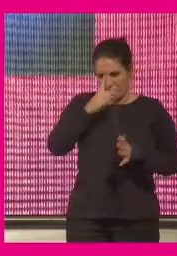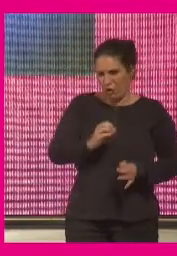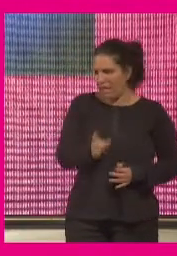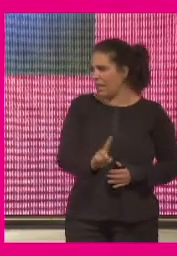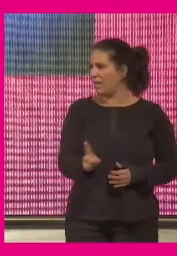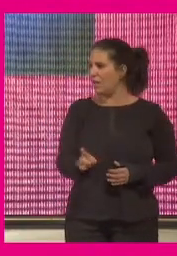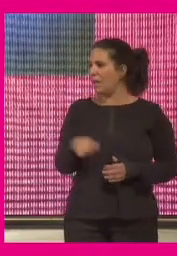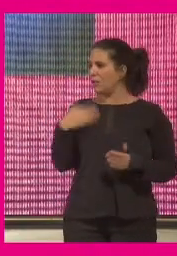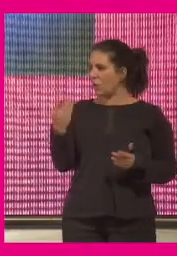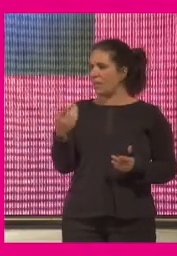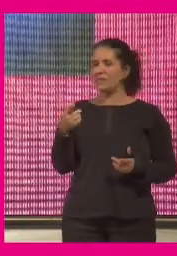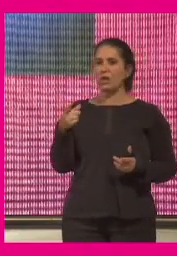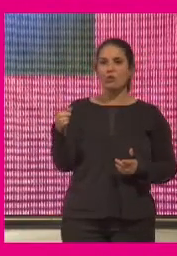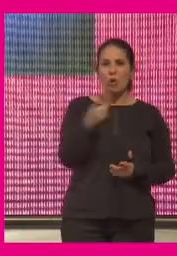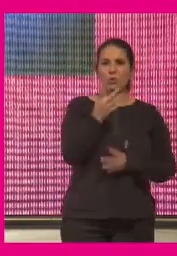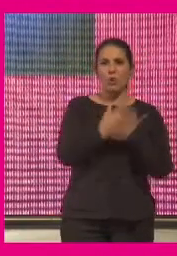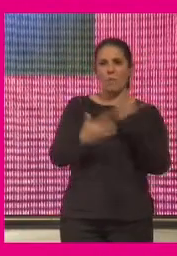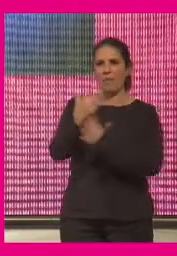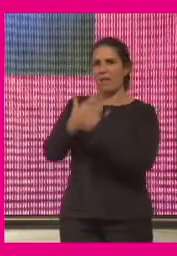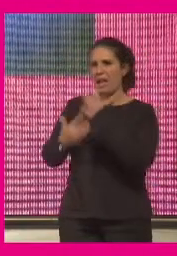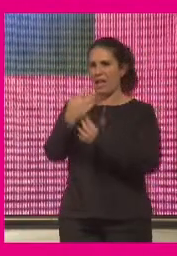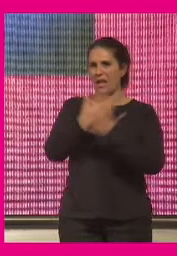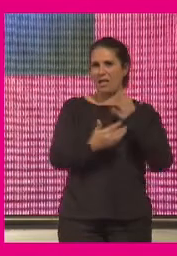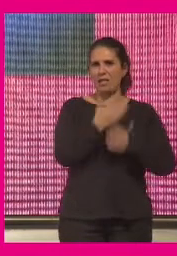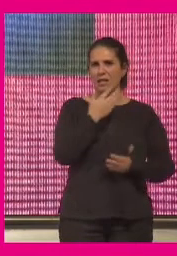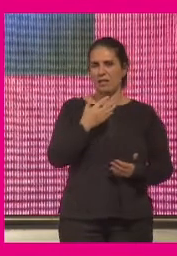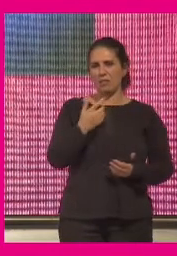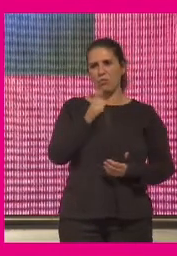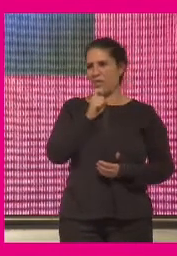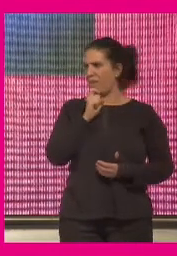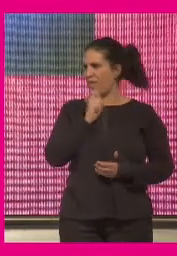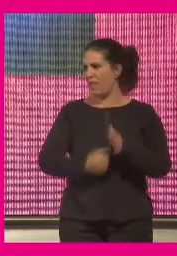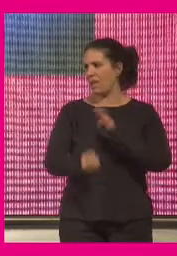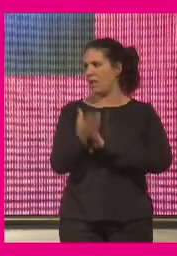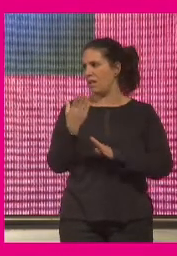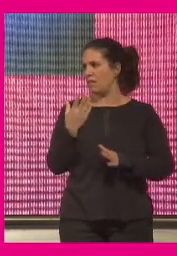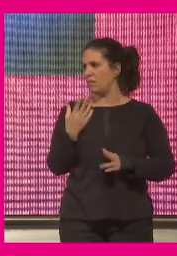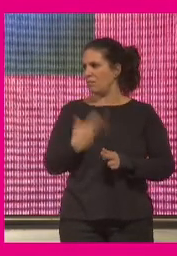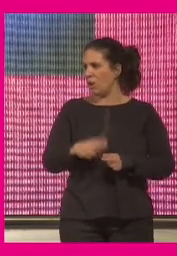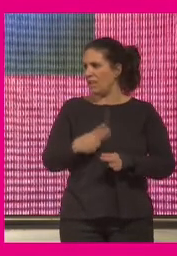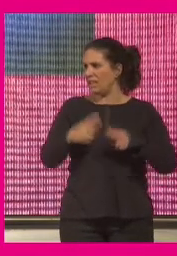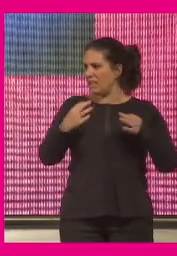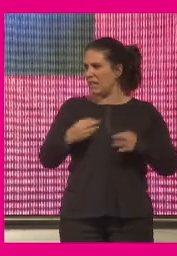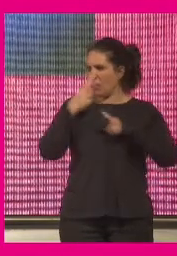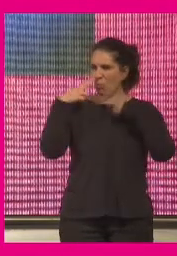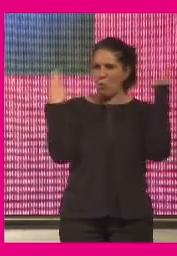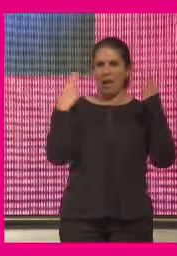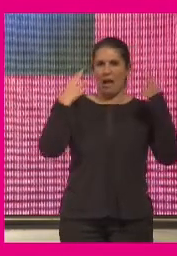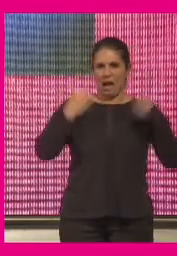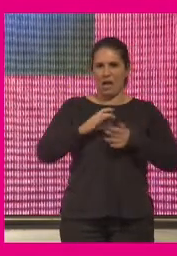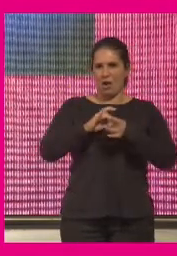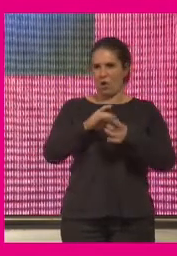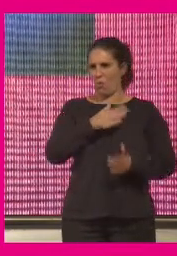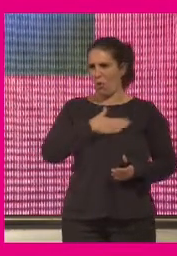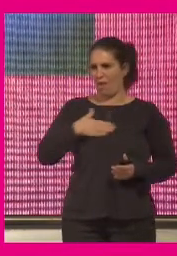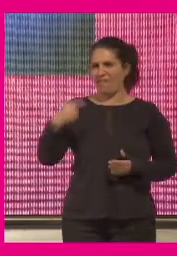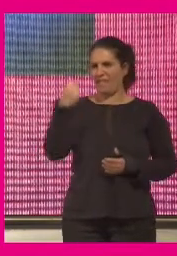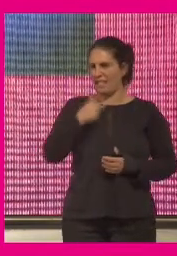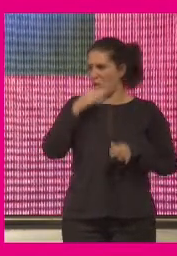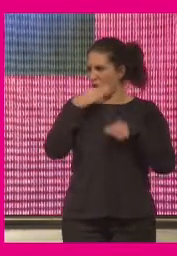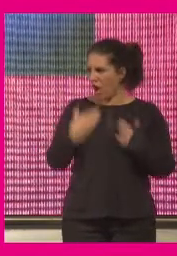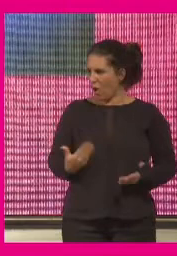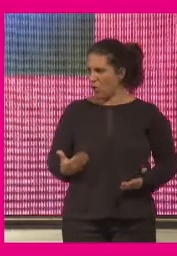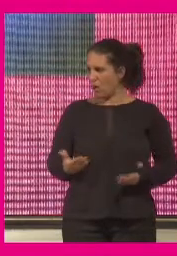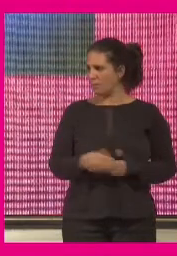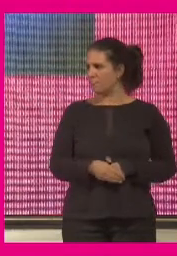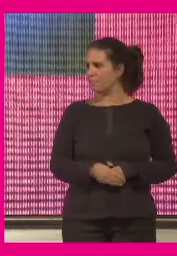y todo esto será una mezcla en la cual será muy difícil hacer una política pública como la que estamos diseñando ahora